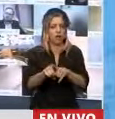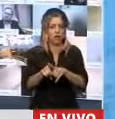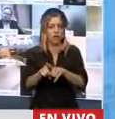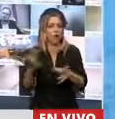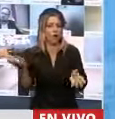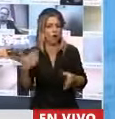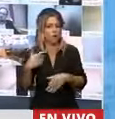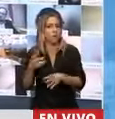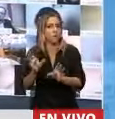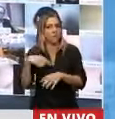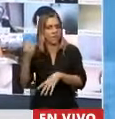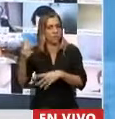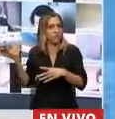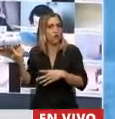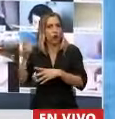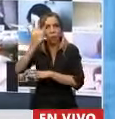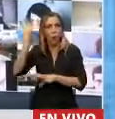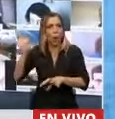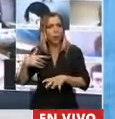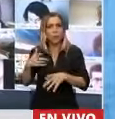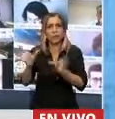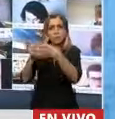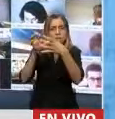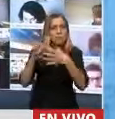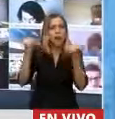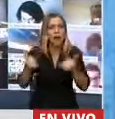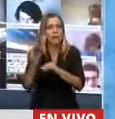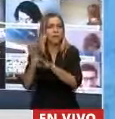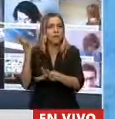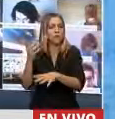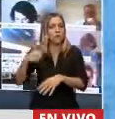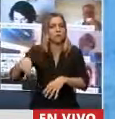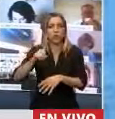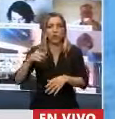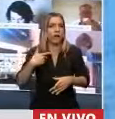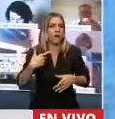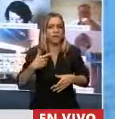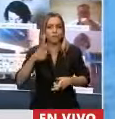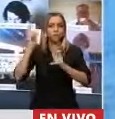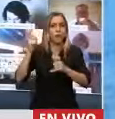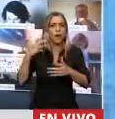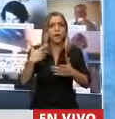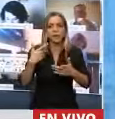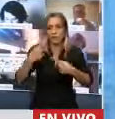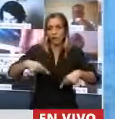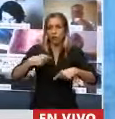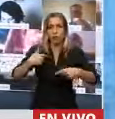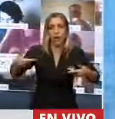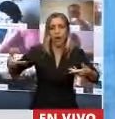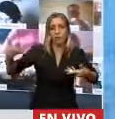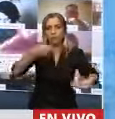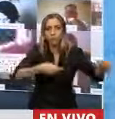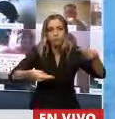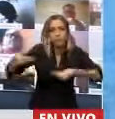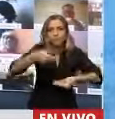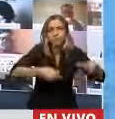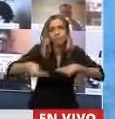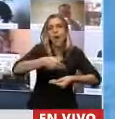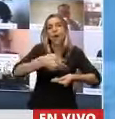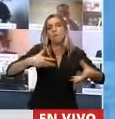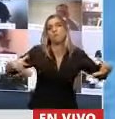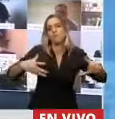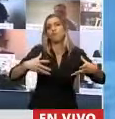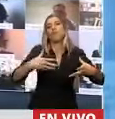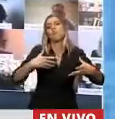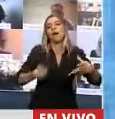provincia. Hay una experiencia importante para contribuir al objetivo último de esta ley, que es